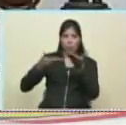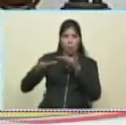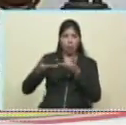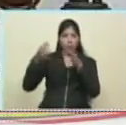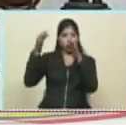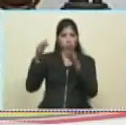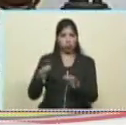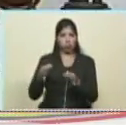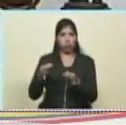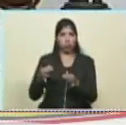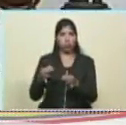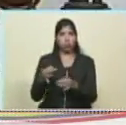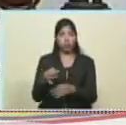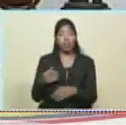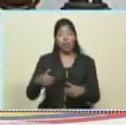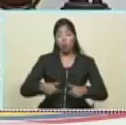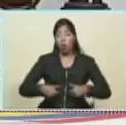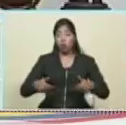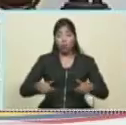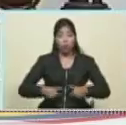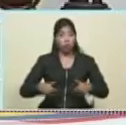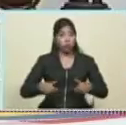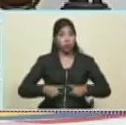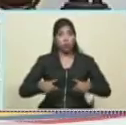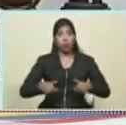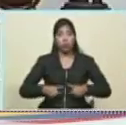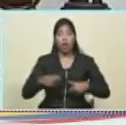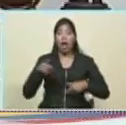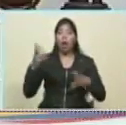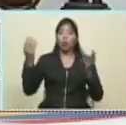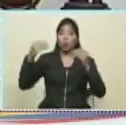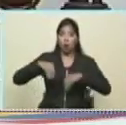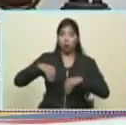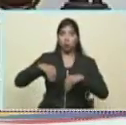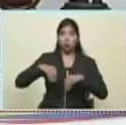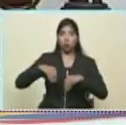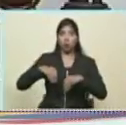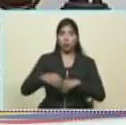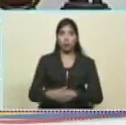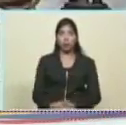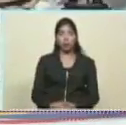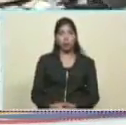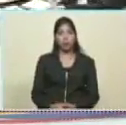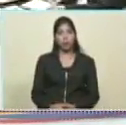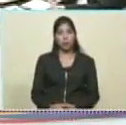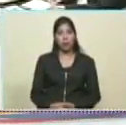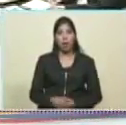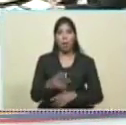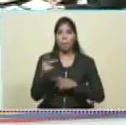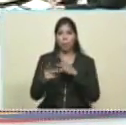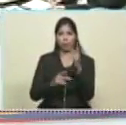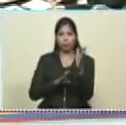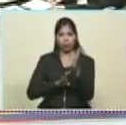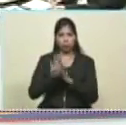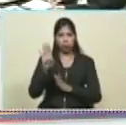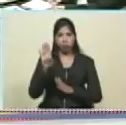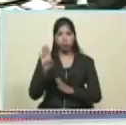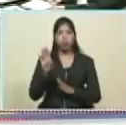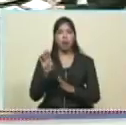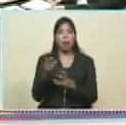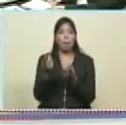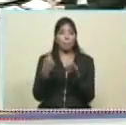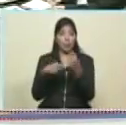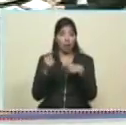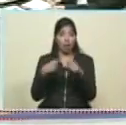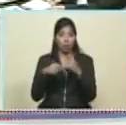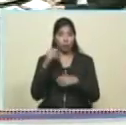lo que tanto nos costó este acuerdo de producción, de regulación del mercado,